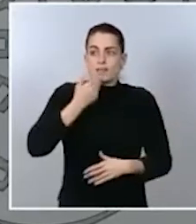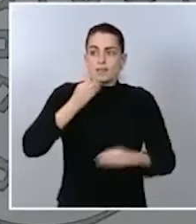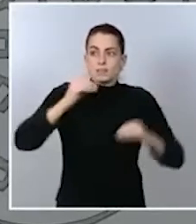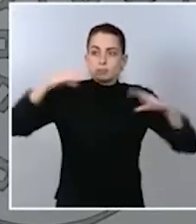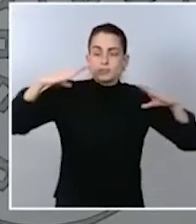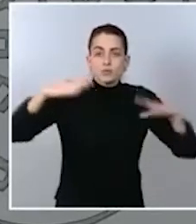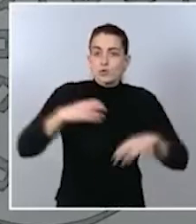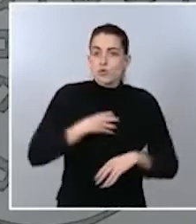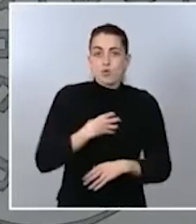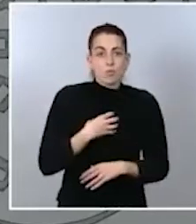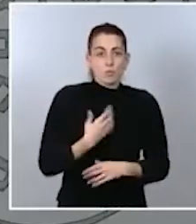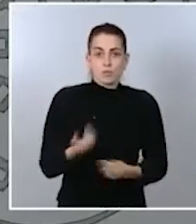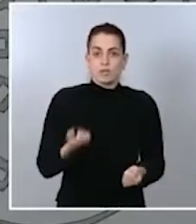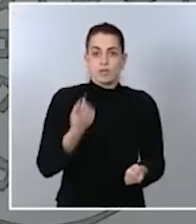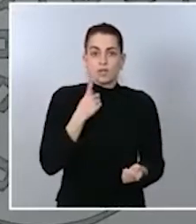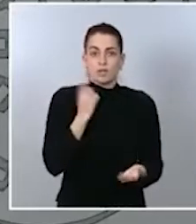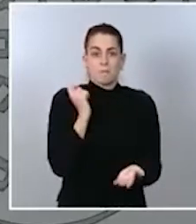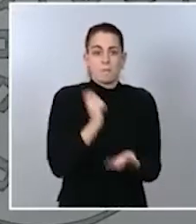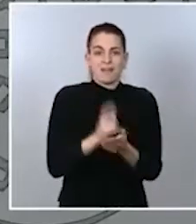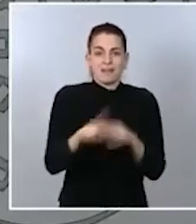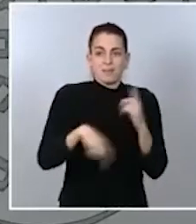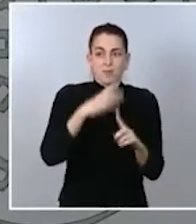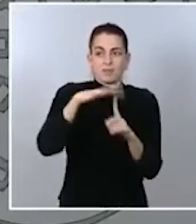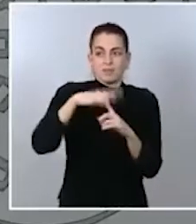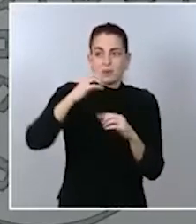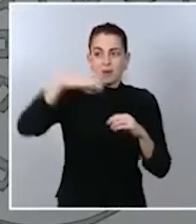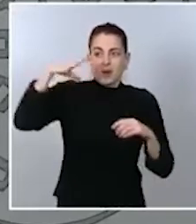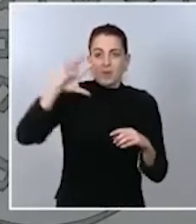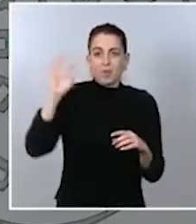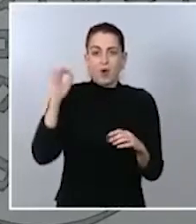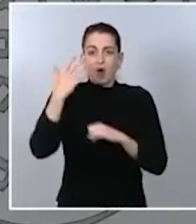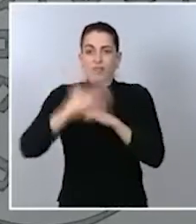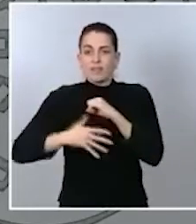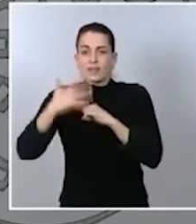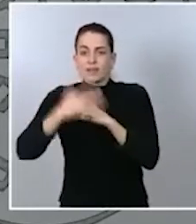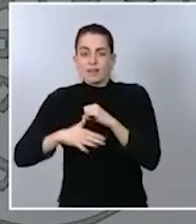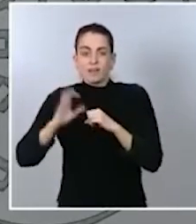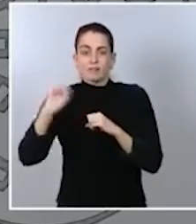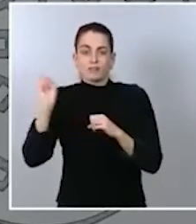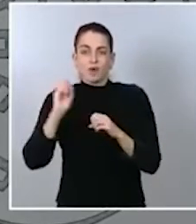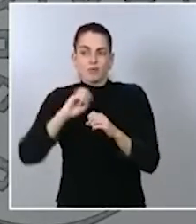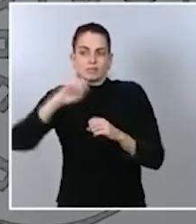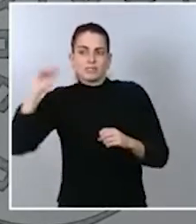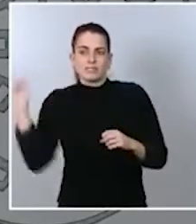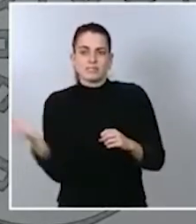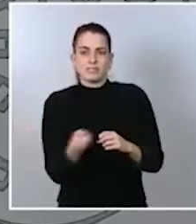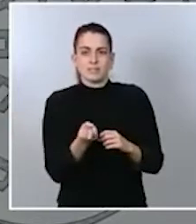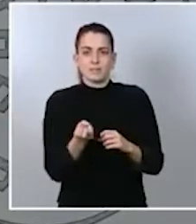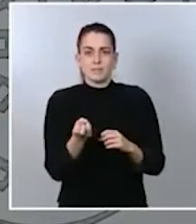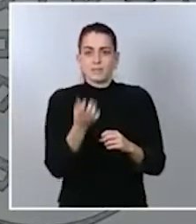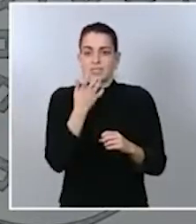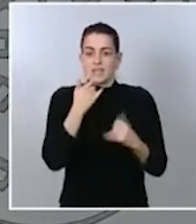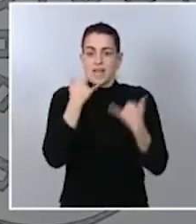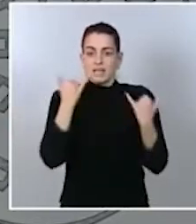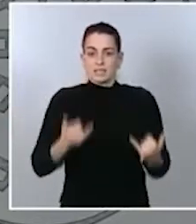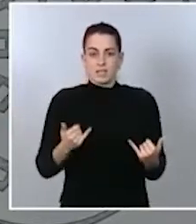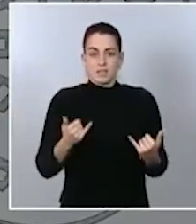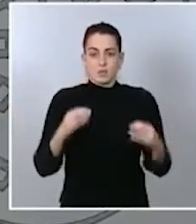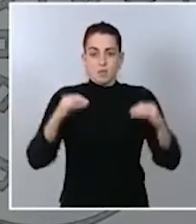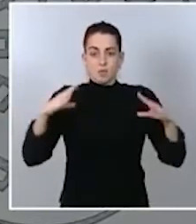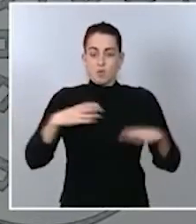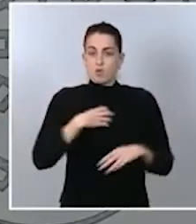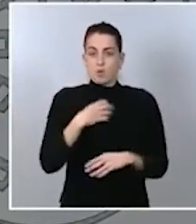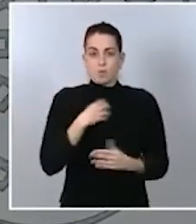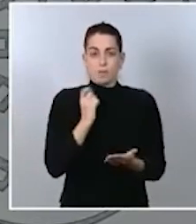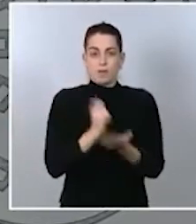solamente de la factura de la luz, también de la factura del gas y de otro tipo de suministros eléctricos, para lo que puso en marcha un bono